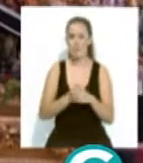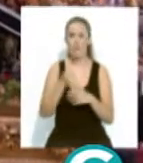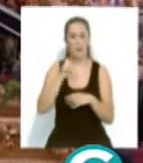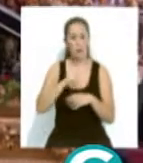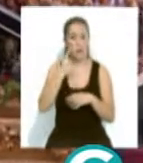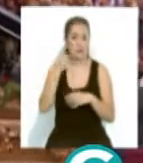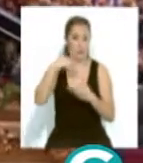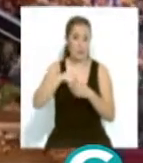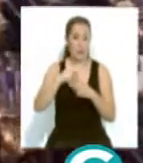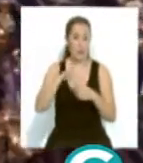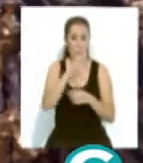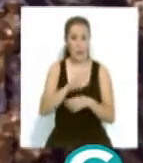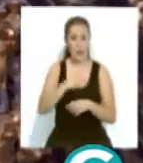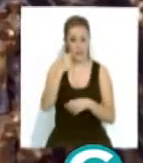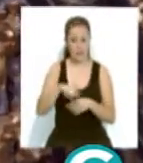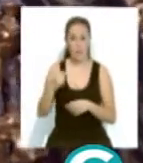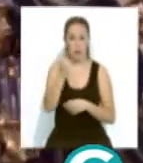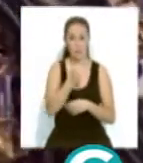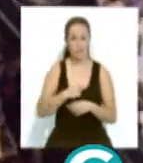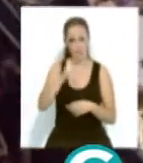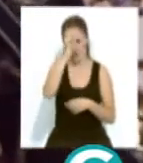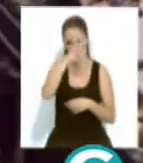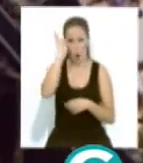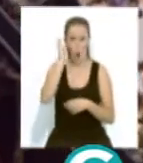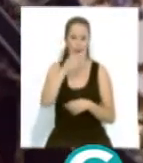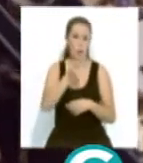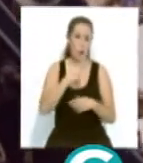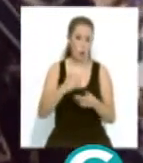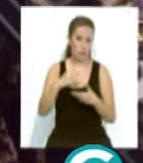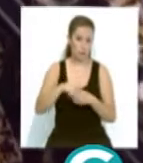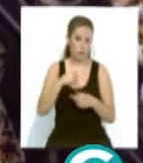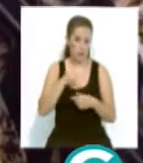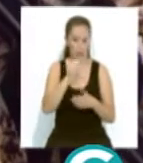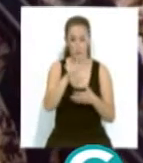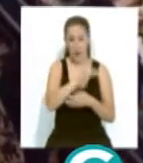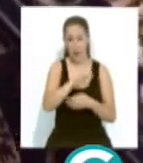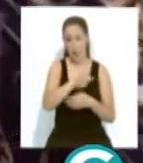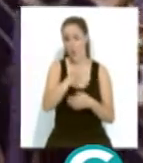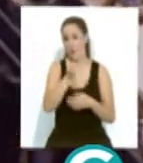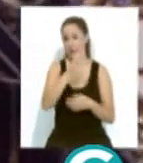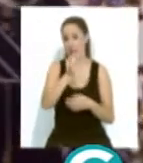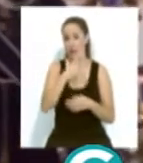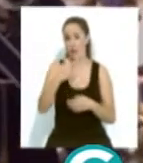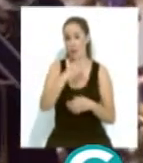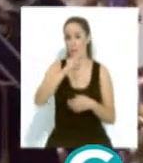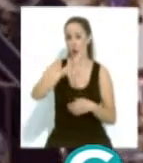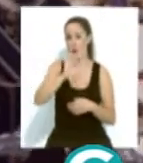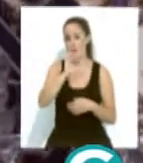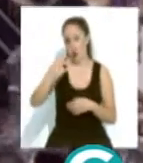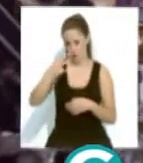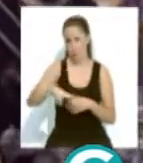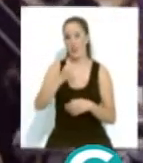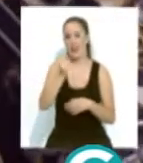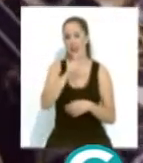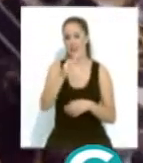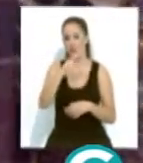misterio se incorporará la imagen de un centurión romano cedida por la agrupación del soberano poder de la barriada del pantano de Morón de la frontera. Otra de las